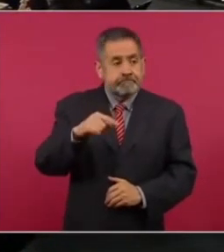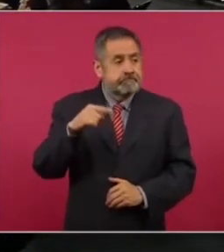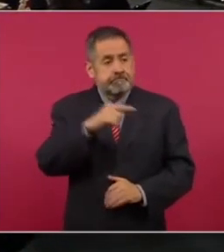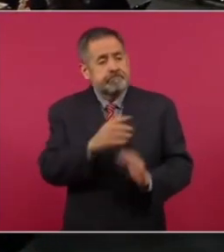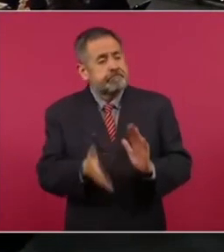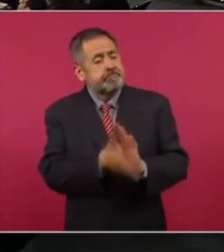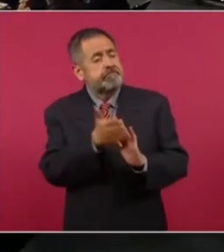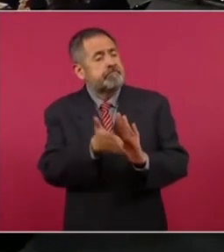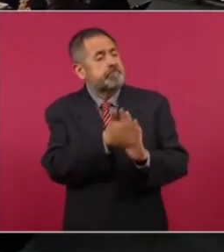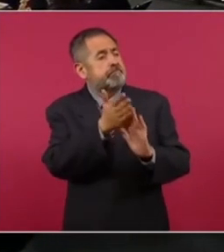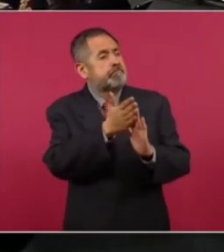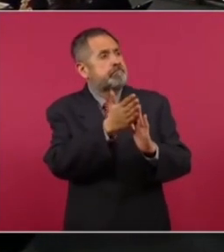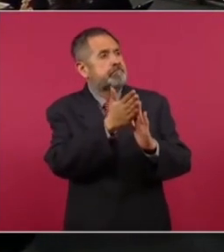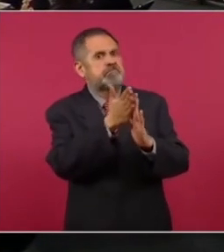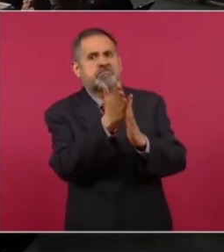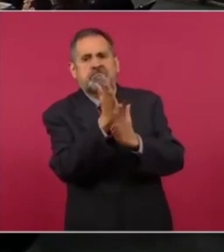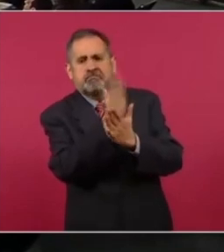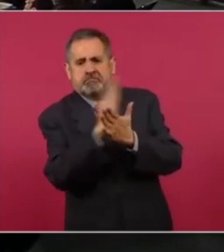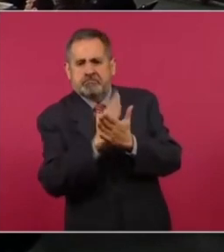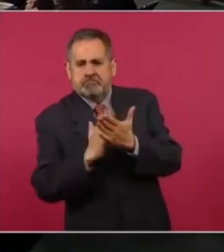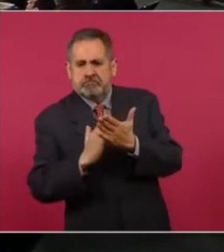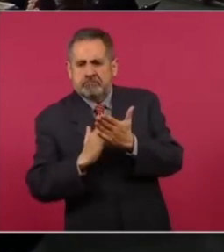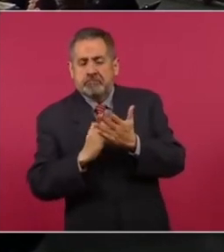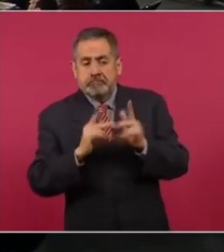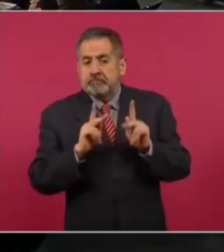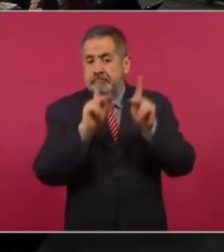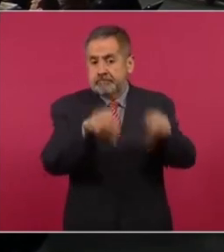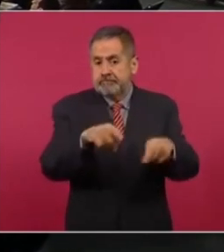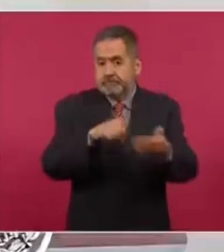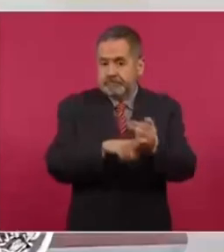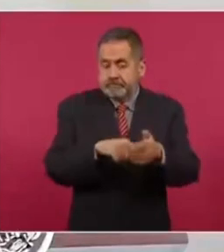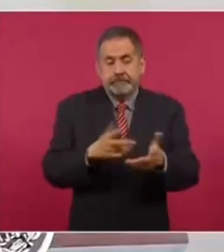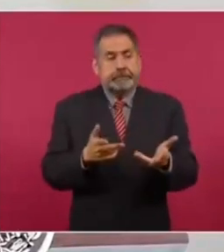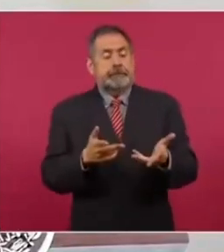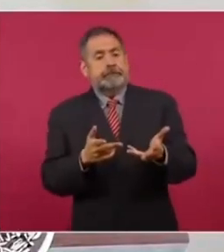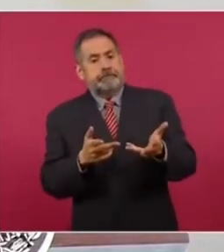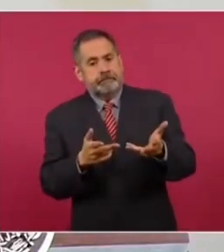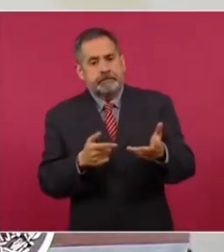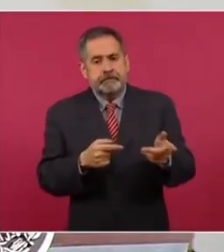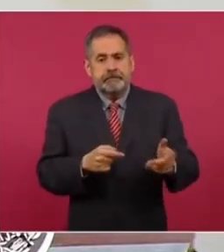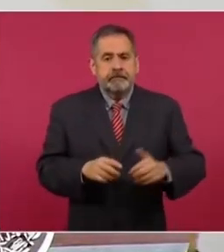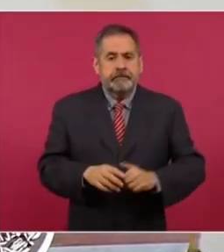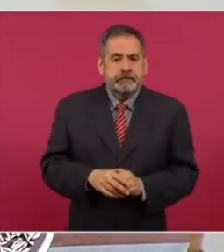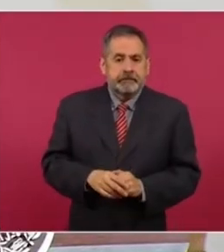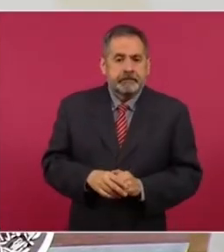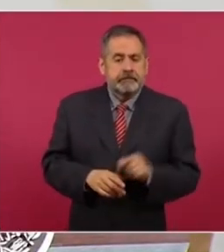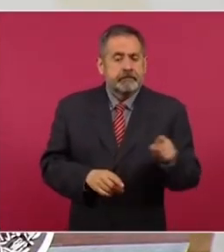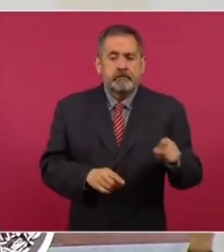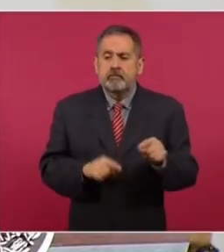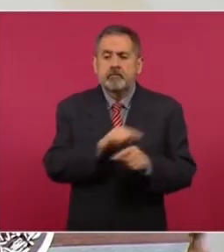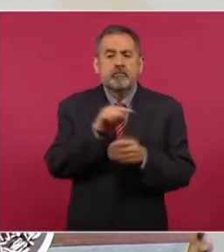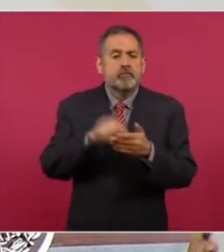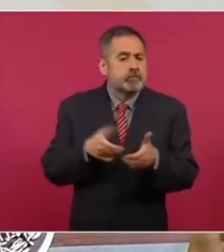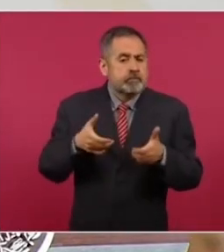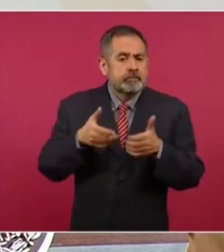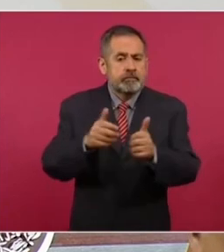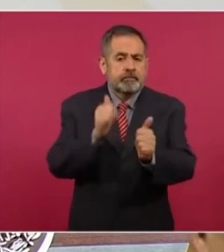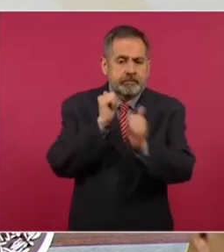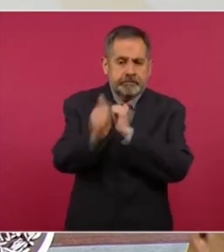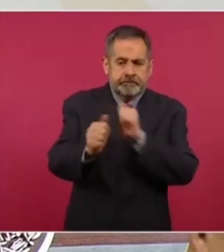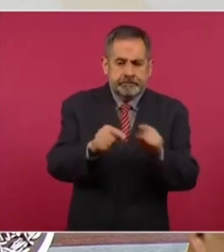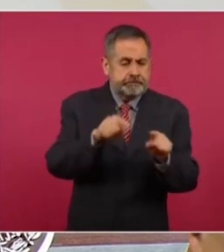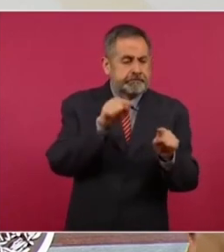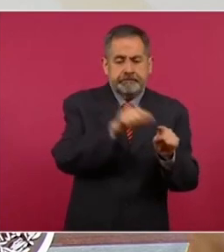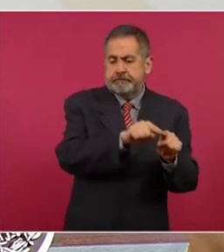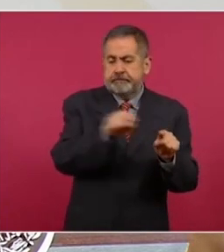construcción este puente que está en la carretera de